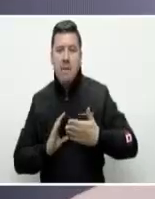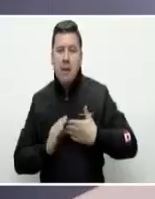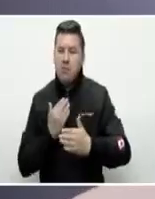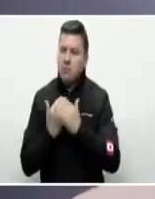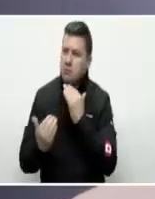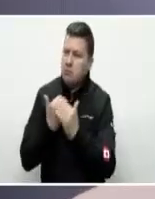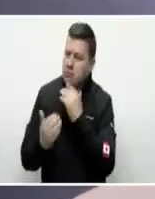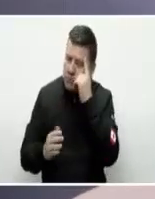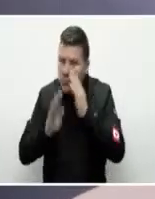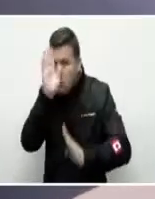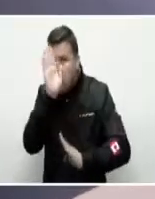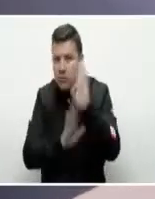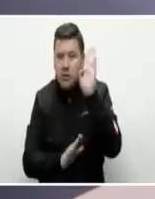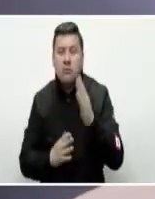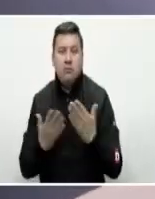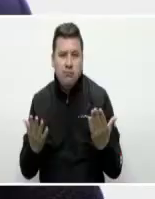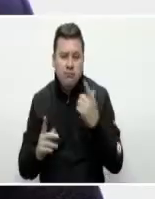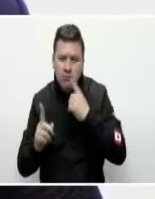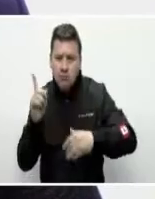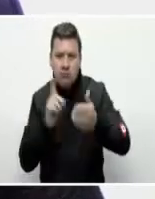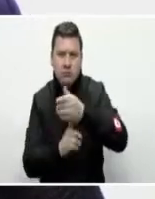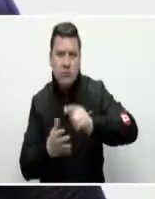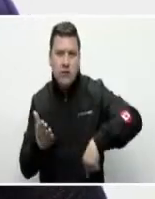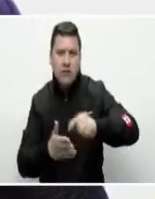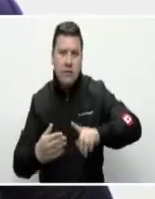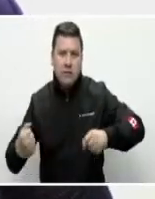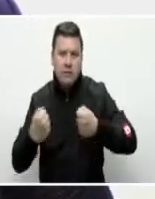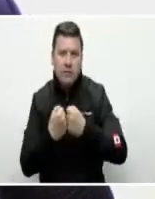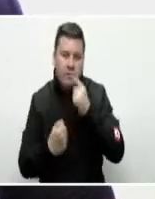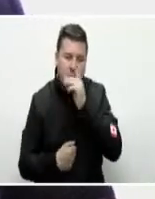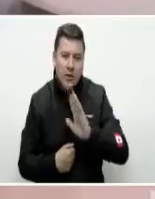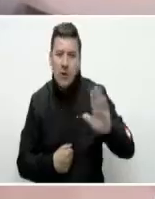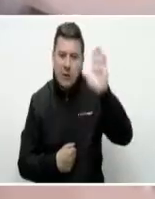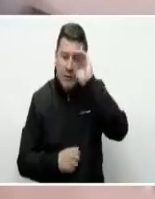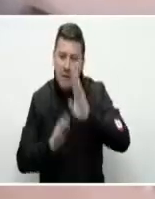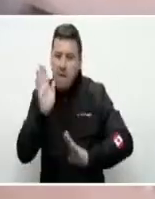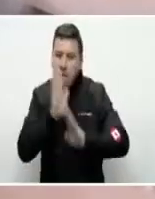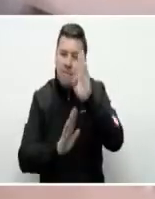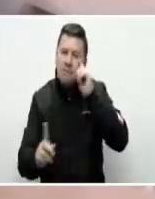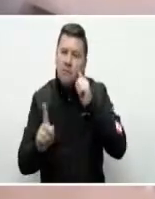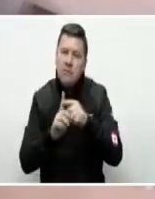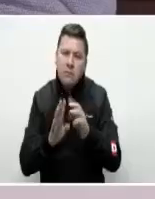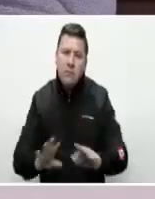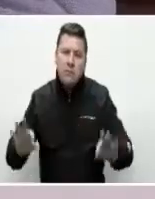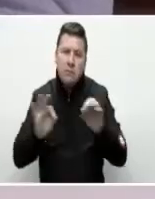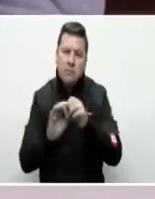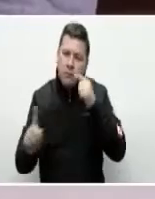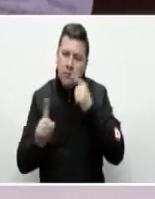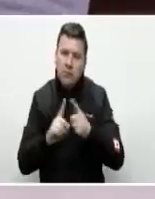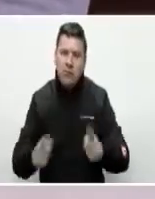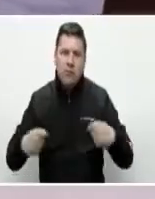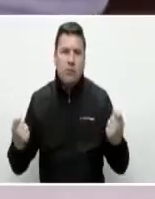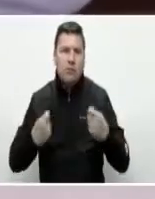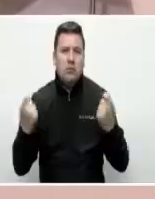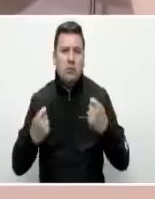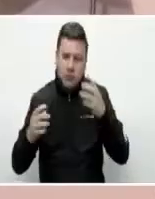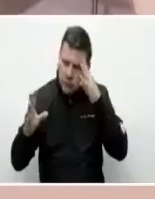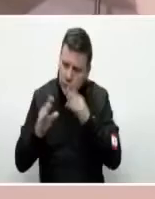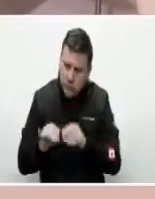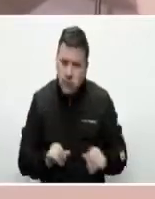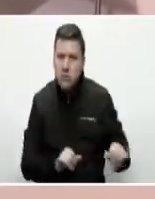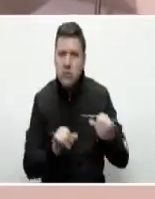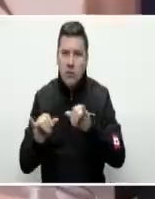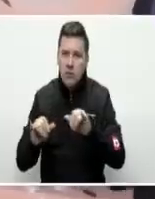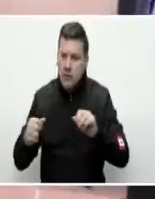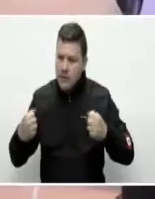trabajan por el emprendimiento y logramos firmar el Pacto Nacional de Emprendimiento que busca fundamentalmente promover una gran articulación de